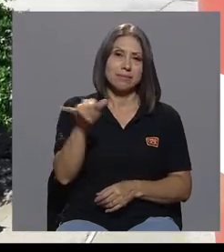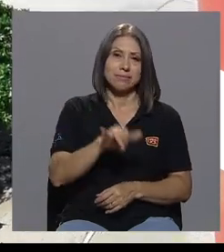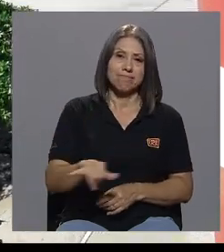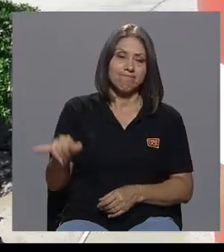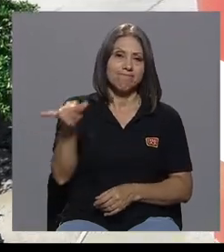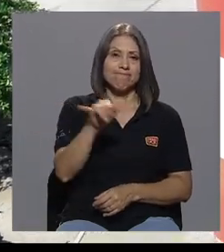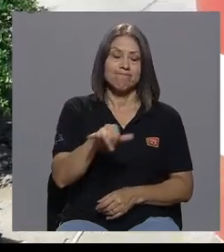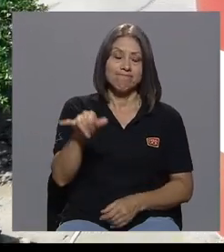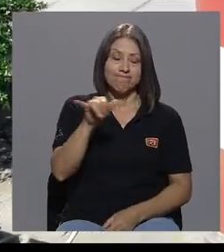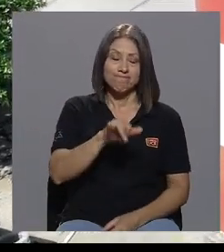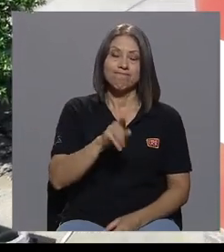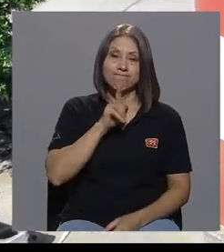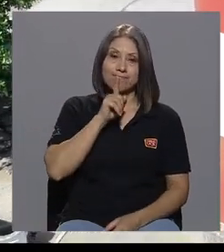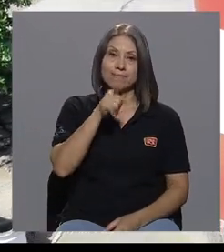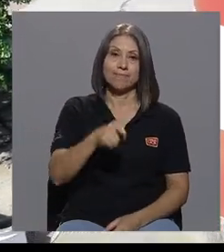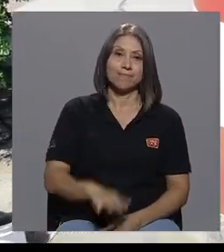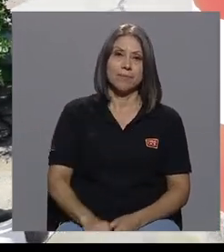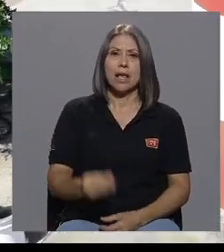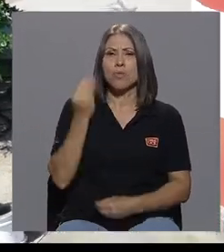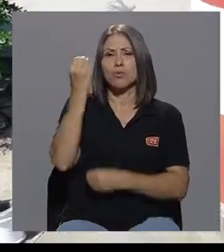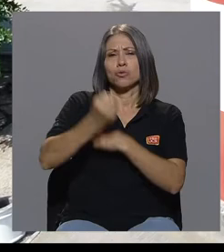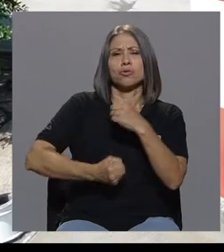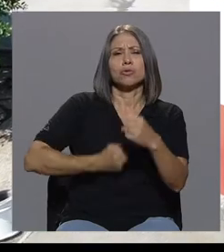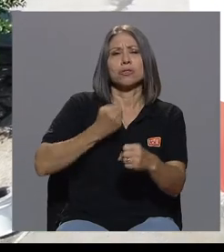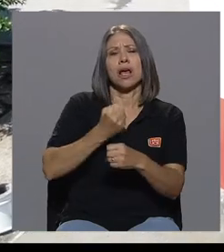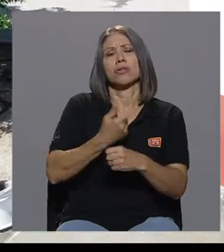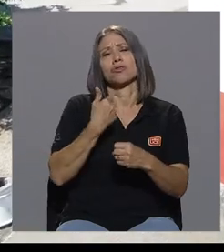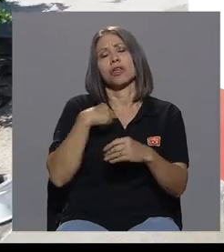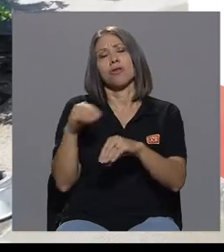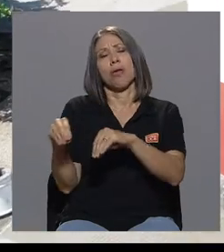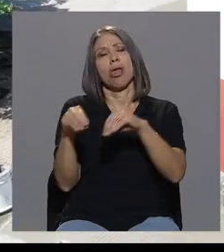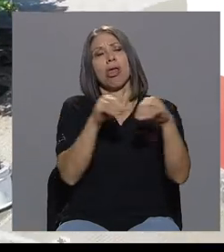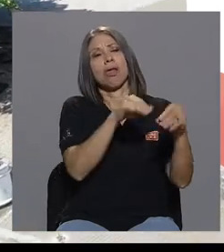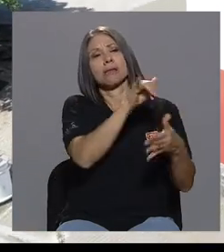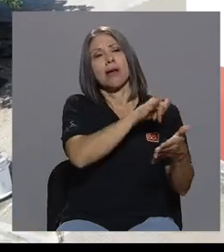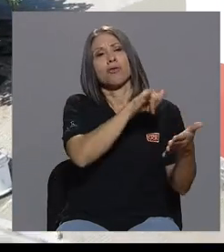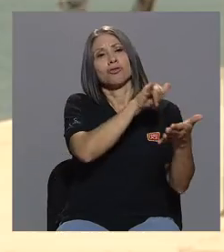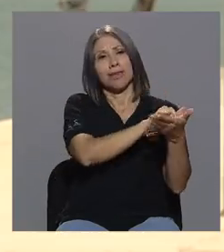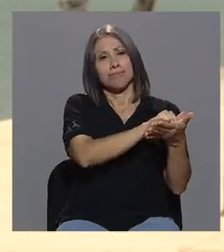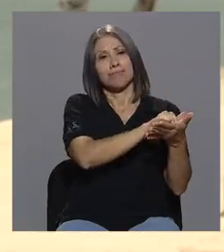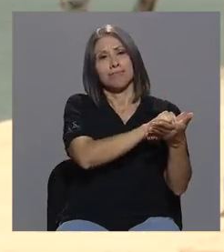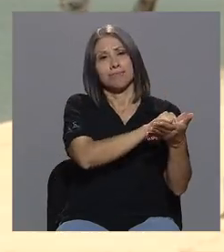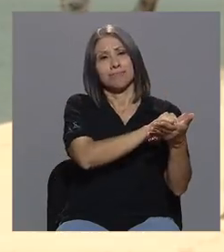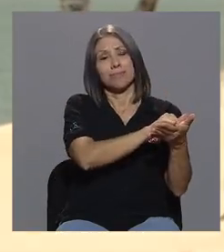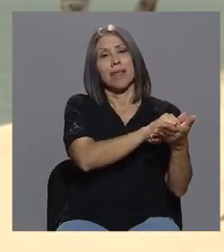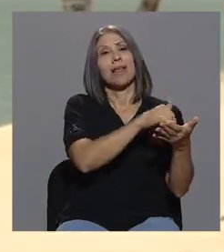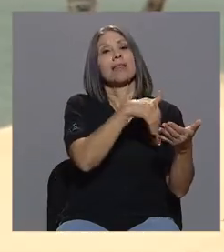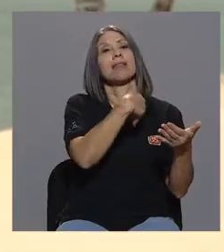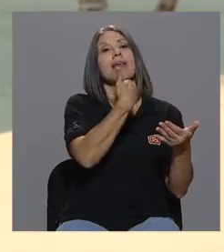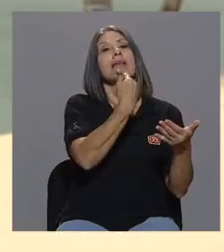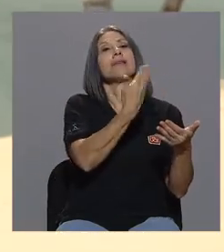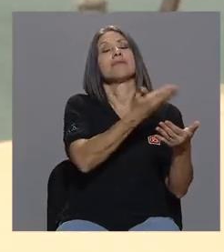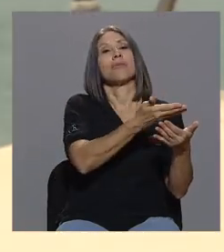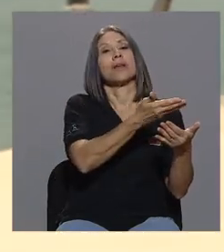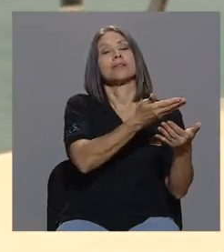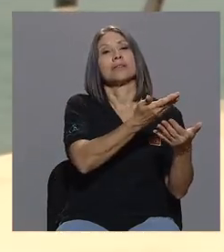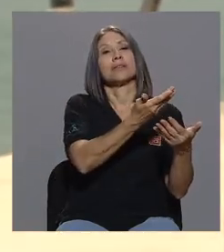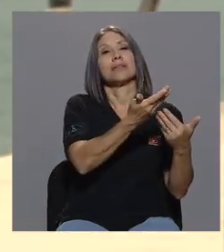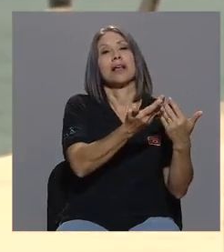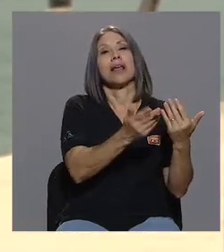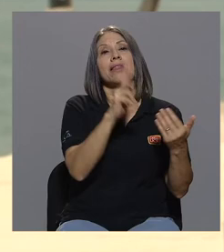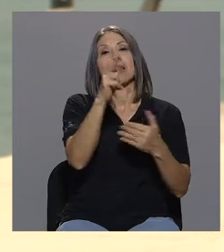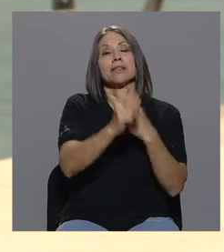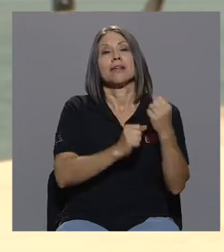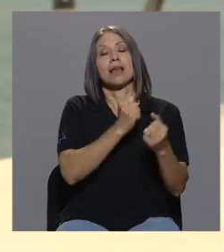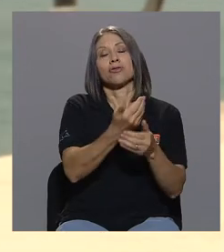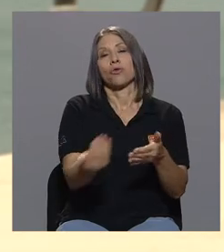después de estar tantos años viviendo en San José y de haberme regresado tres años después porque se marca de nuevo